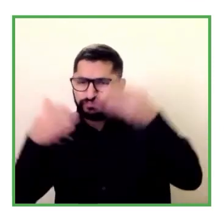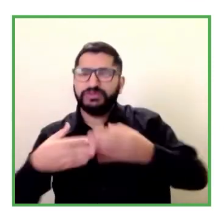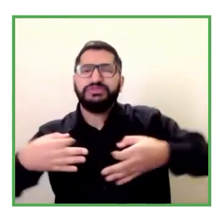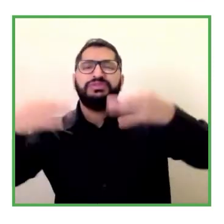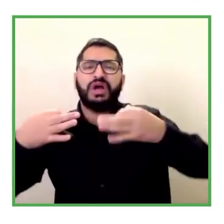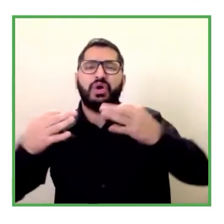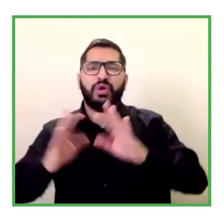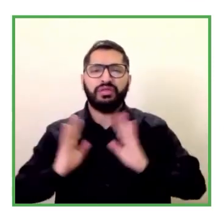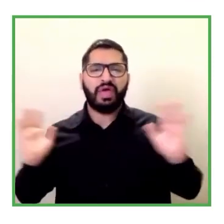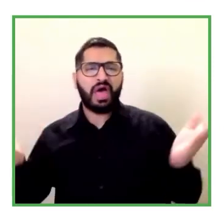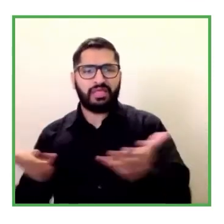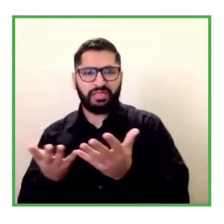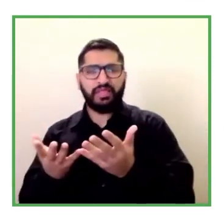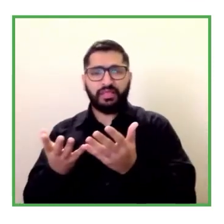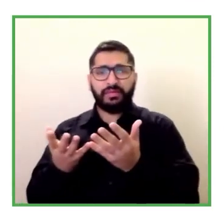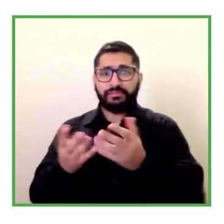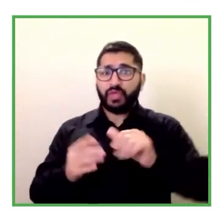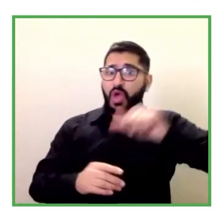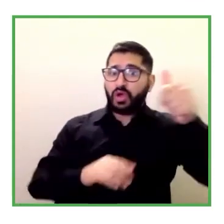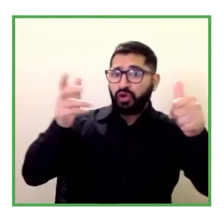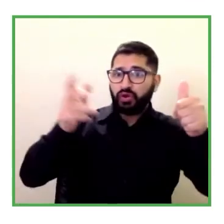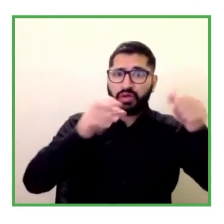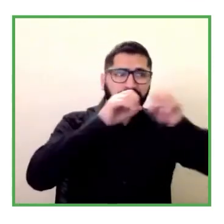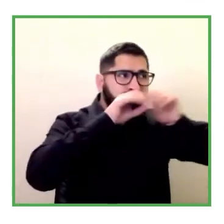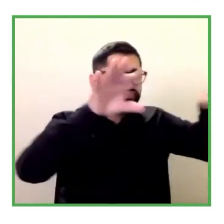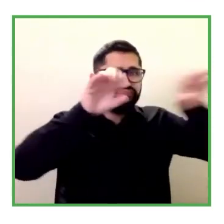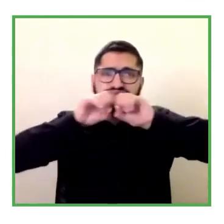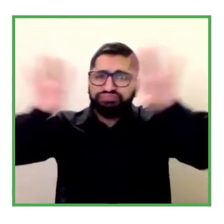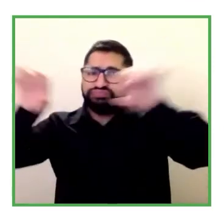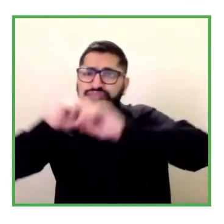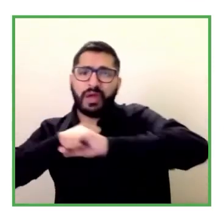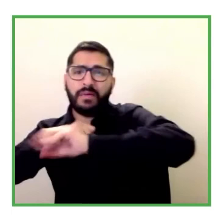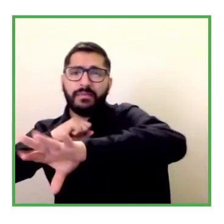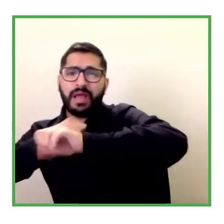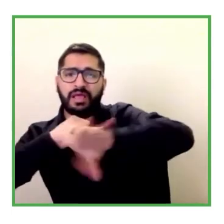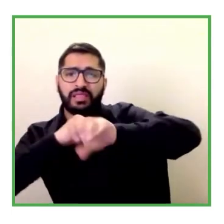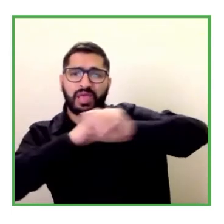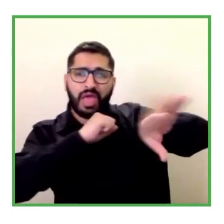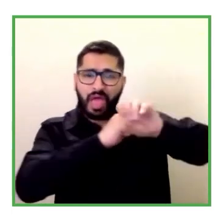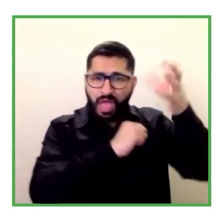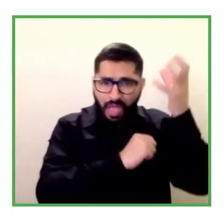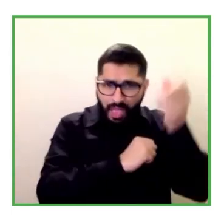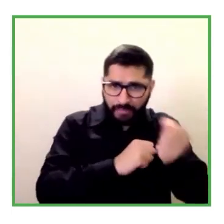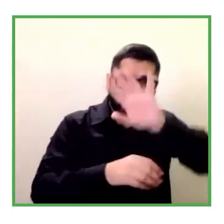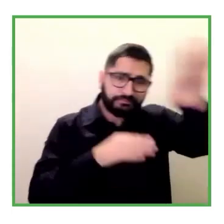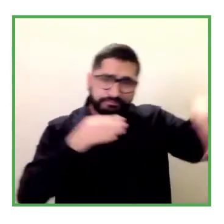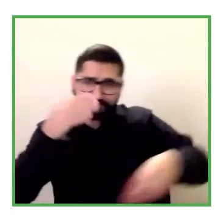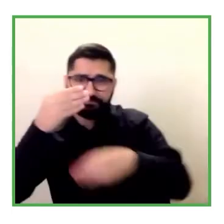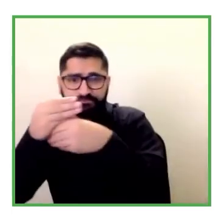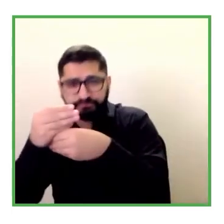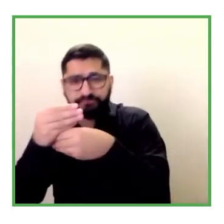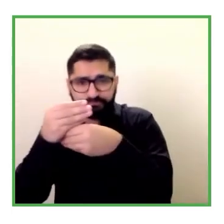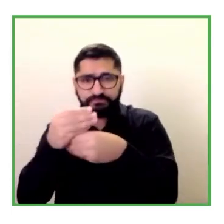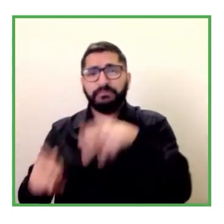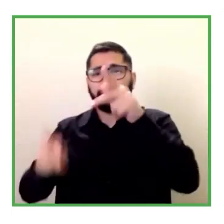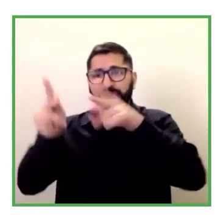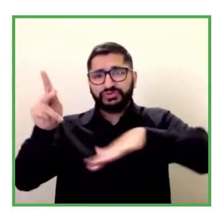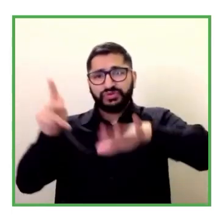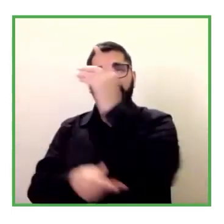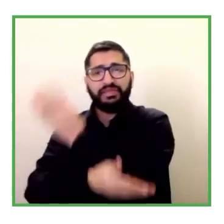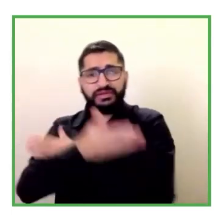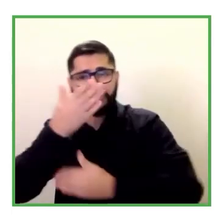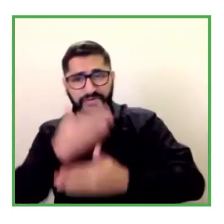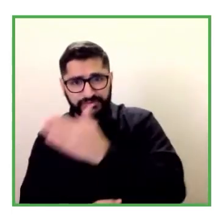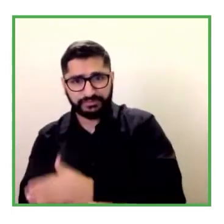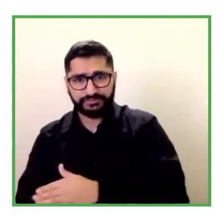involucran a las organizaciones de las personas con discapacidad para no dejar atrás a nadie y tampoco dejar atrás a las pequeñas y medianas